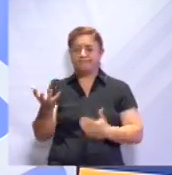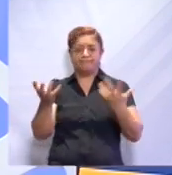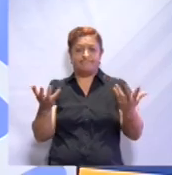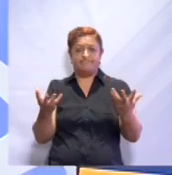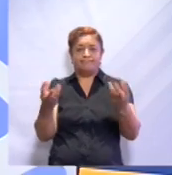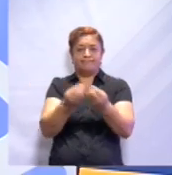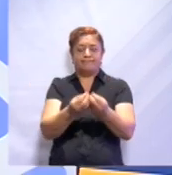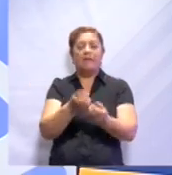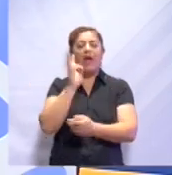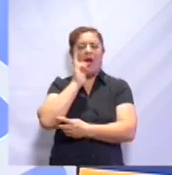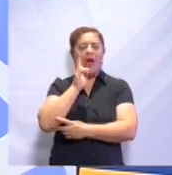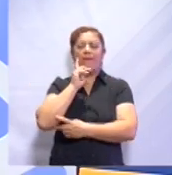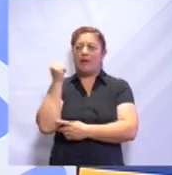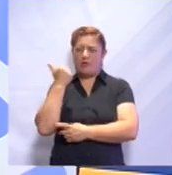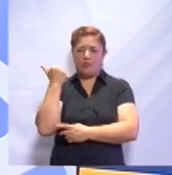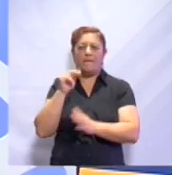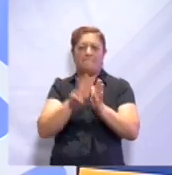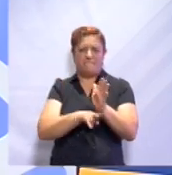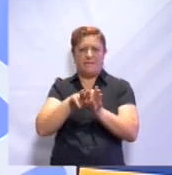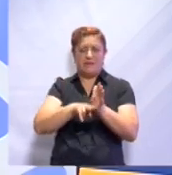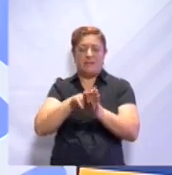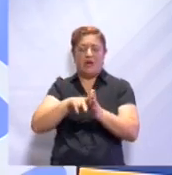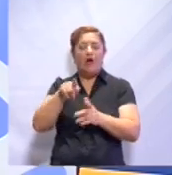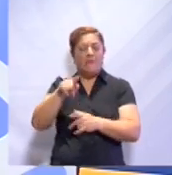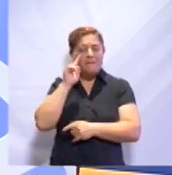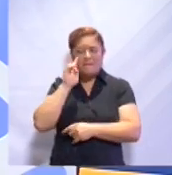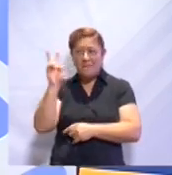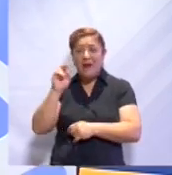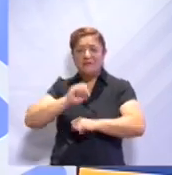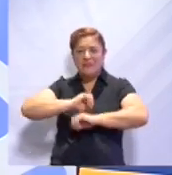a ver un video para que nos quede aún mejor.